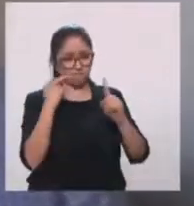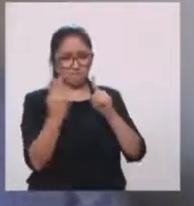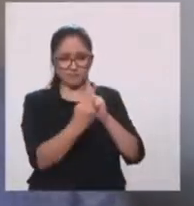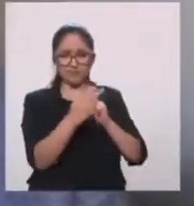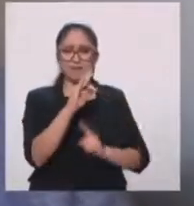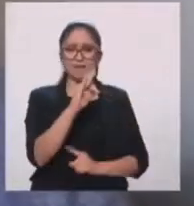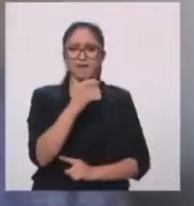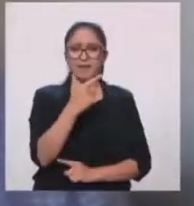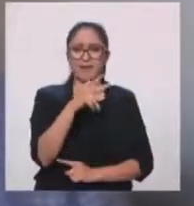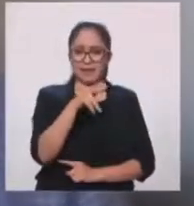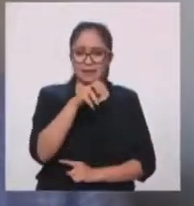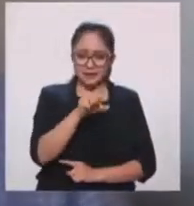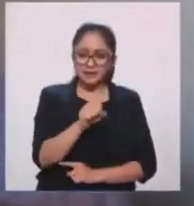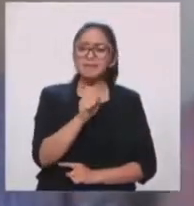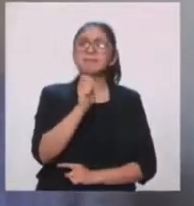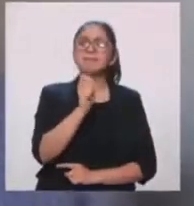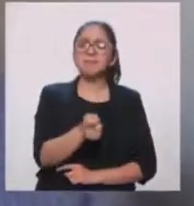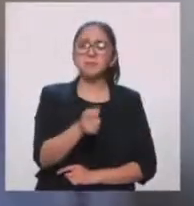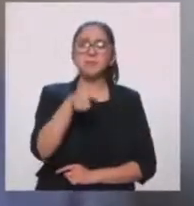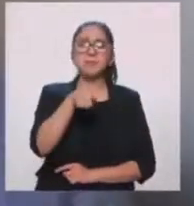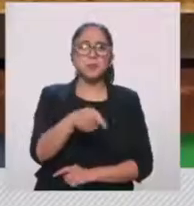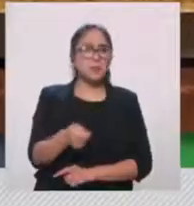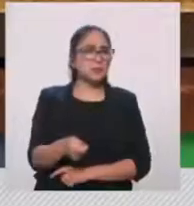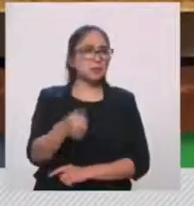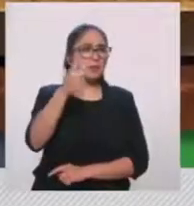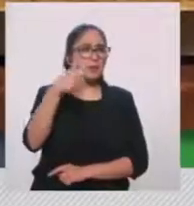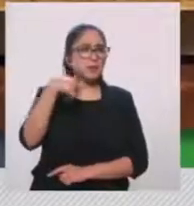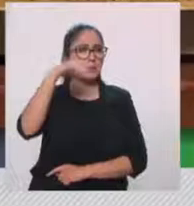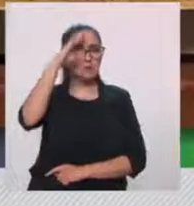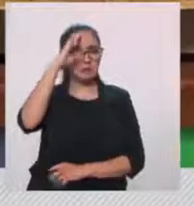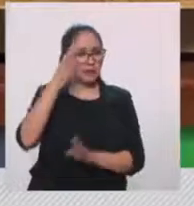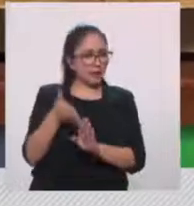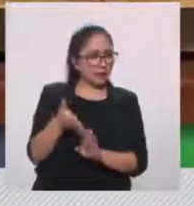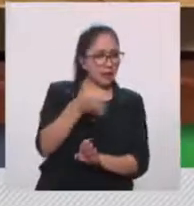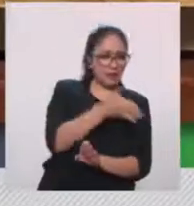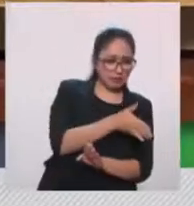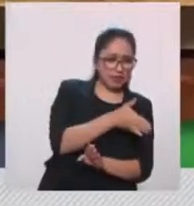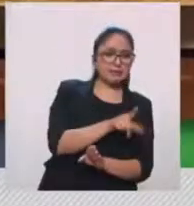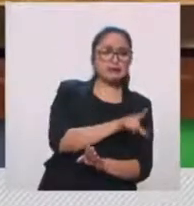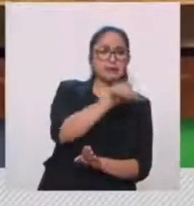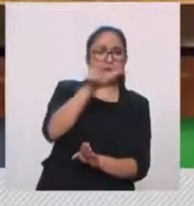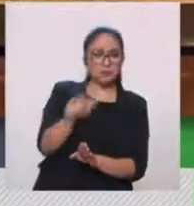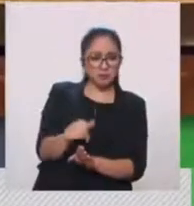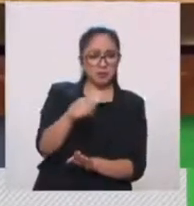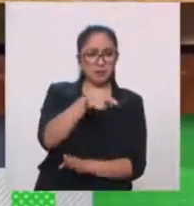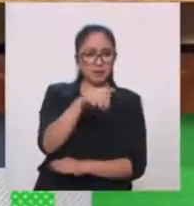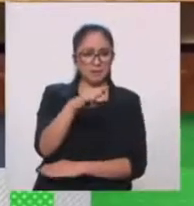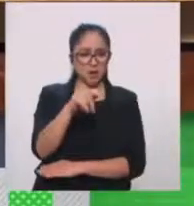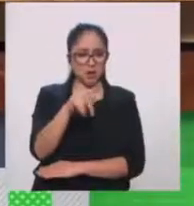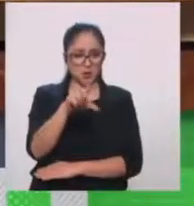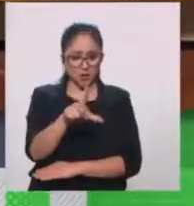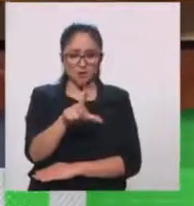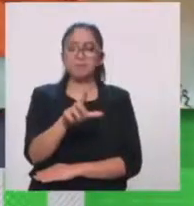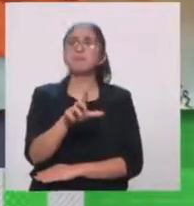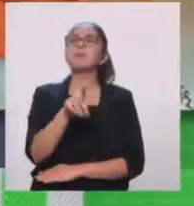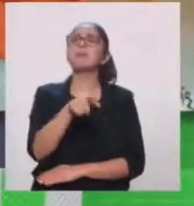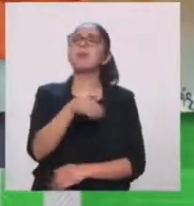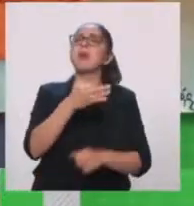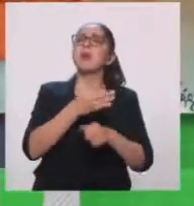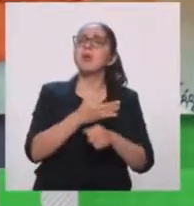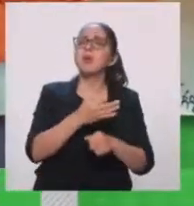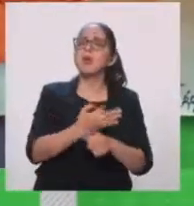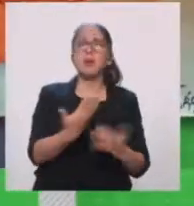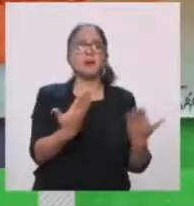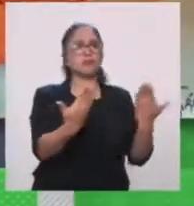nos ubicamos en el antes y el después de Manuel Felguerés, pero se trata fundamentalmente de un homenaje,